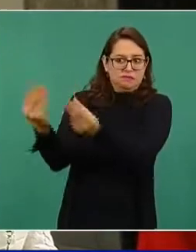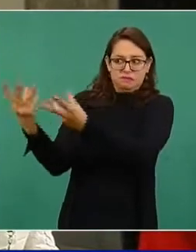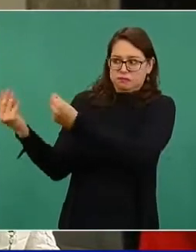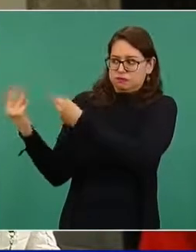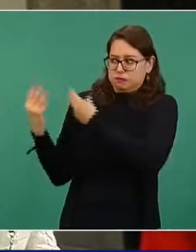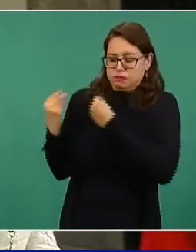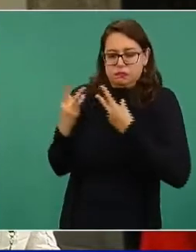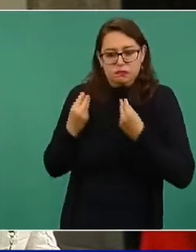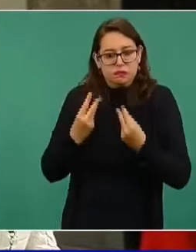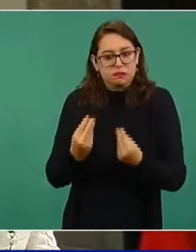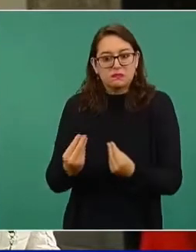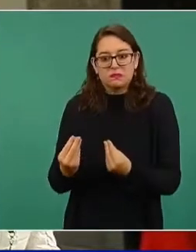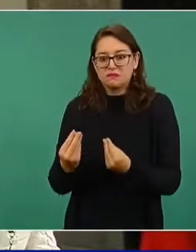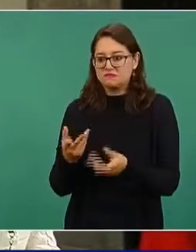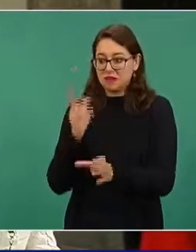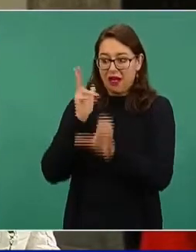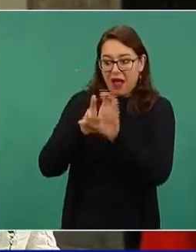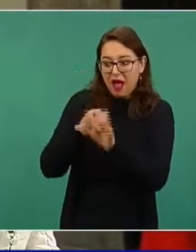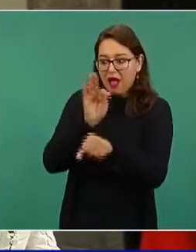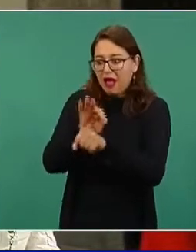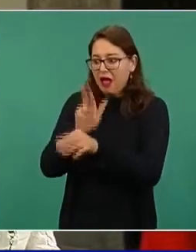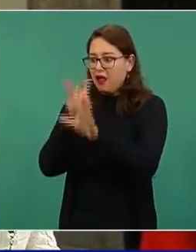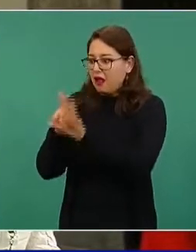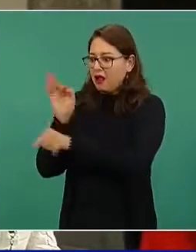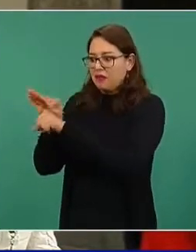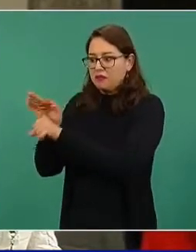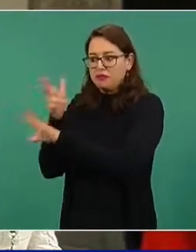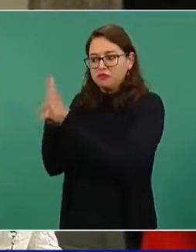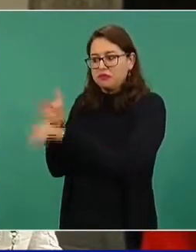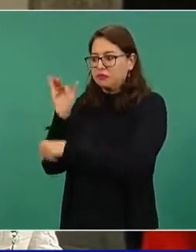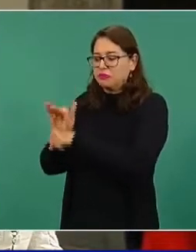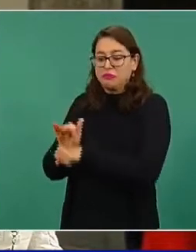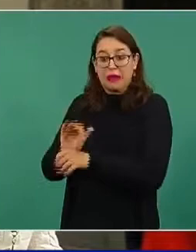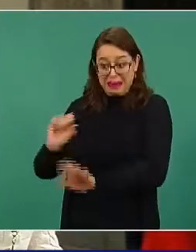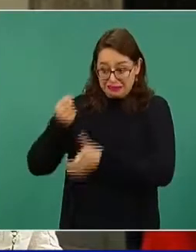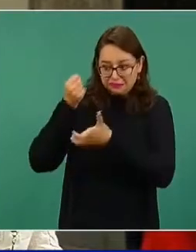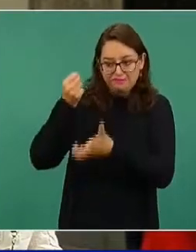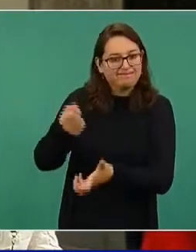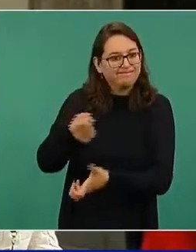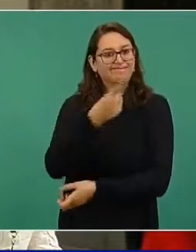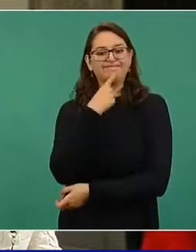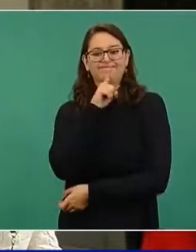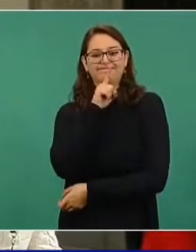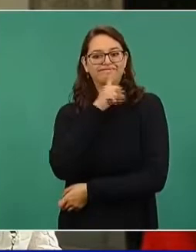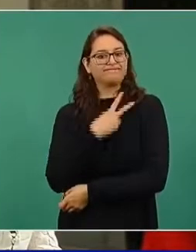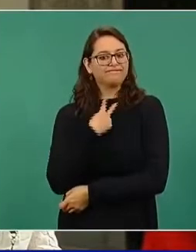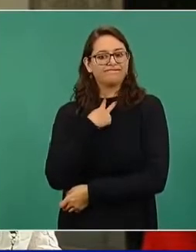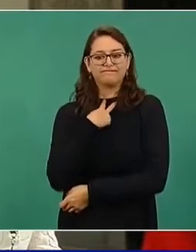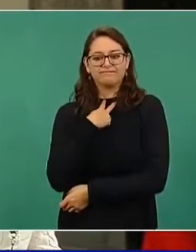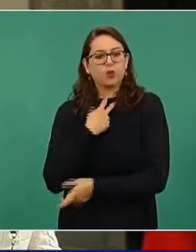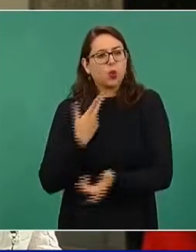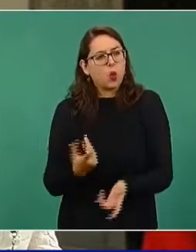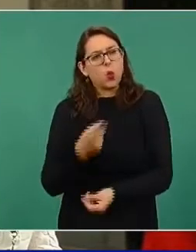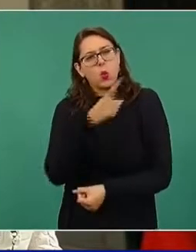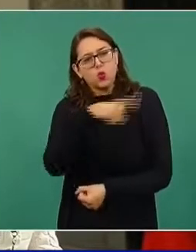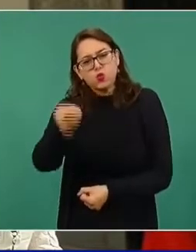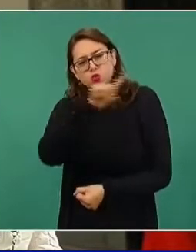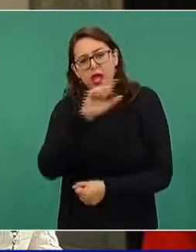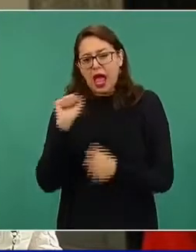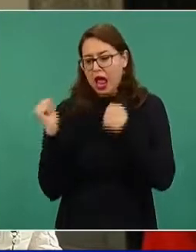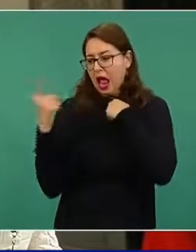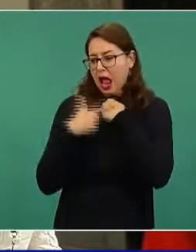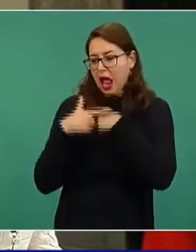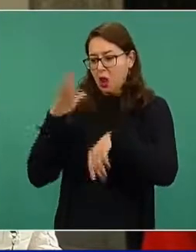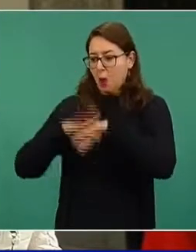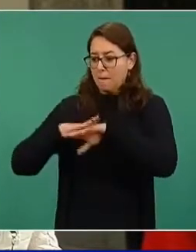los presupuestos actuales. ¿Por qué ustedes no han aumentado este presupuesto o dado más apoyo a esta